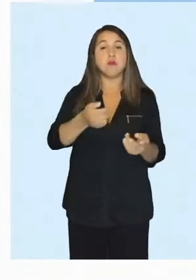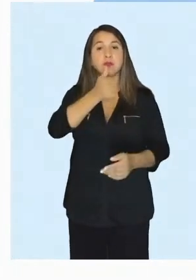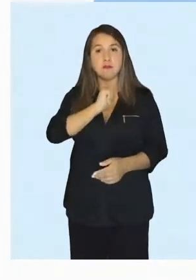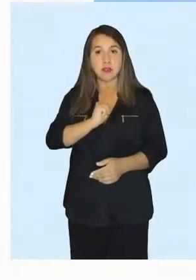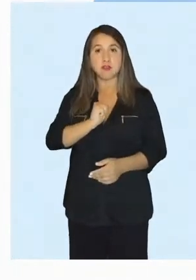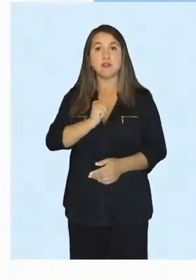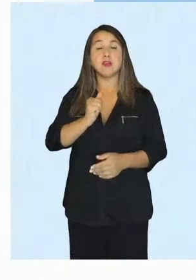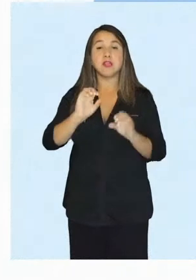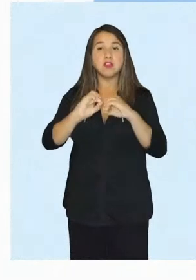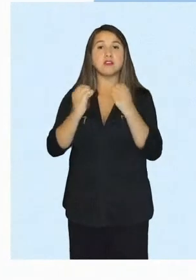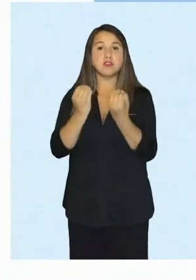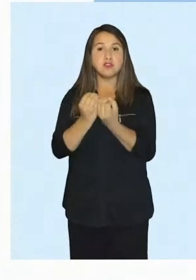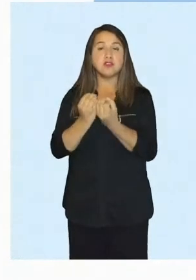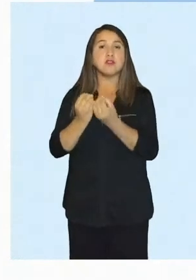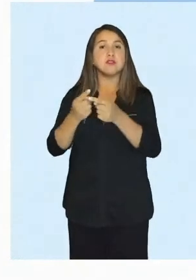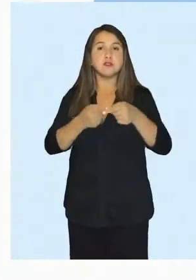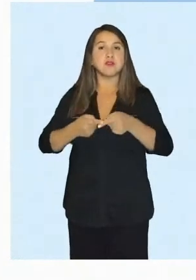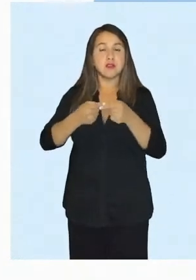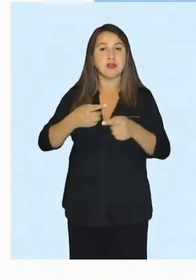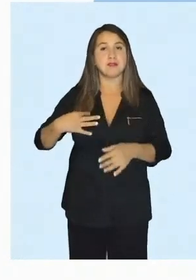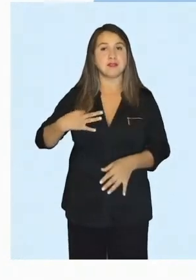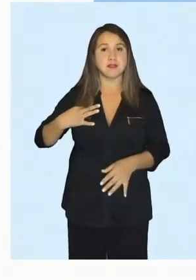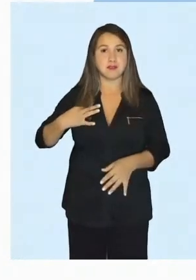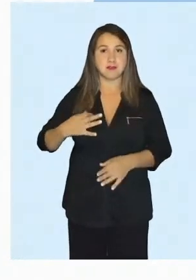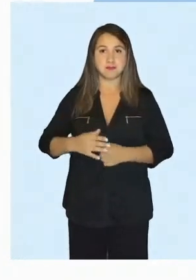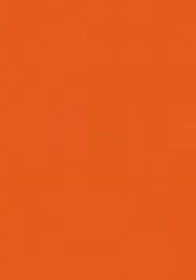privado y de las organizaciones de la sociedad civil.